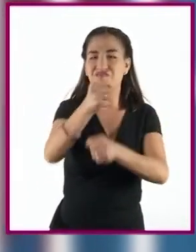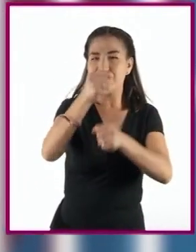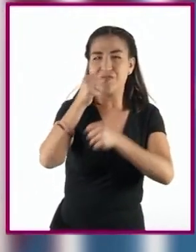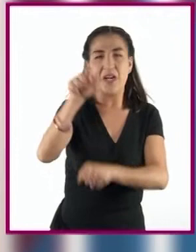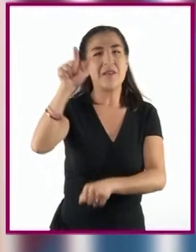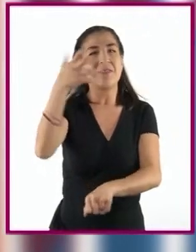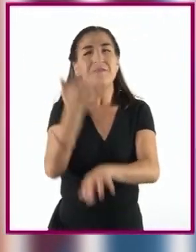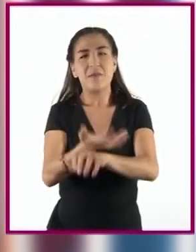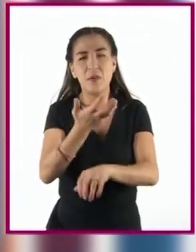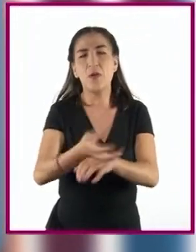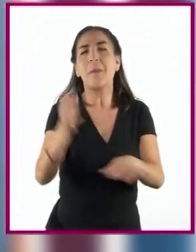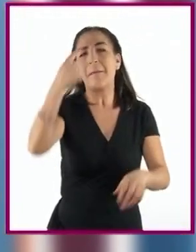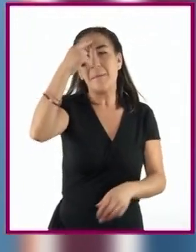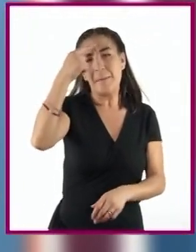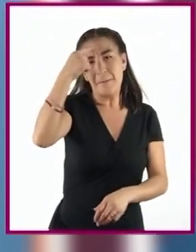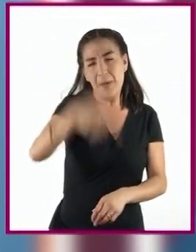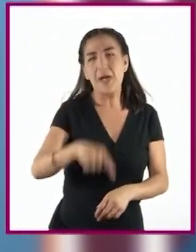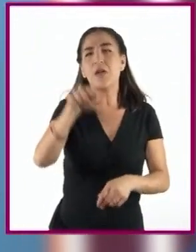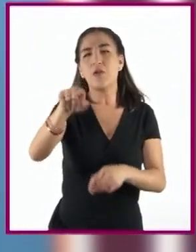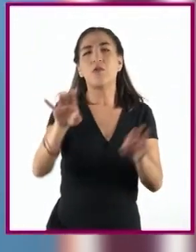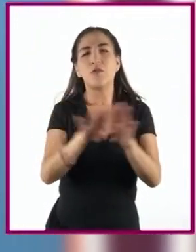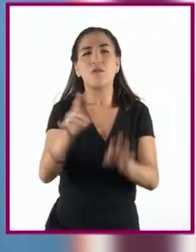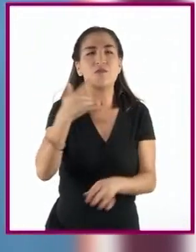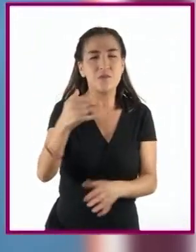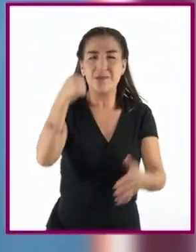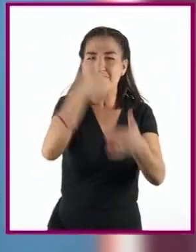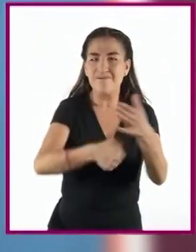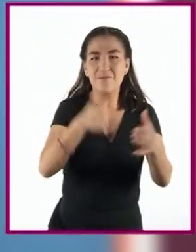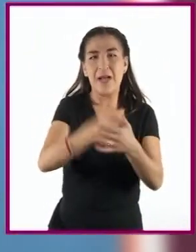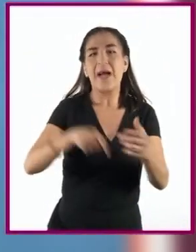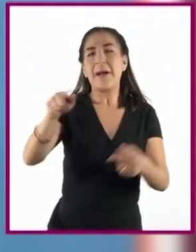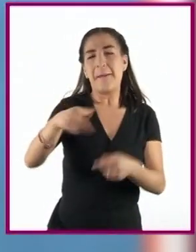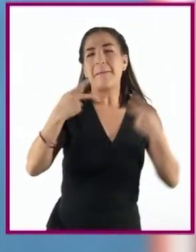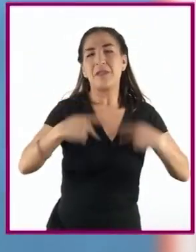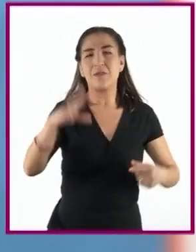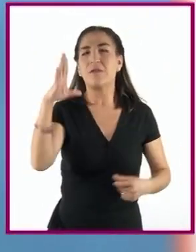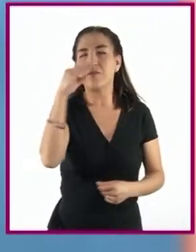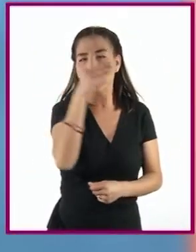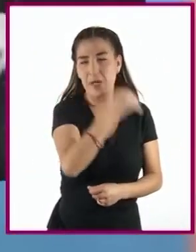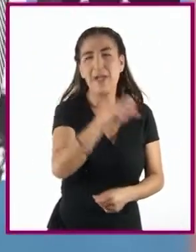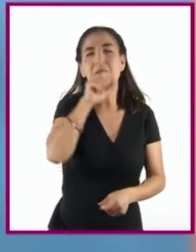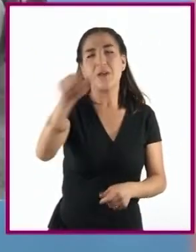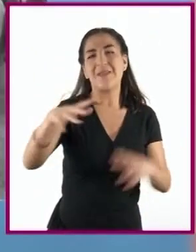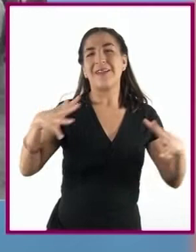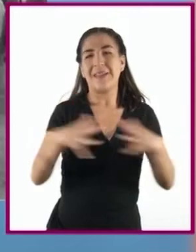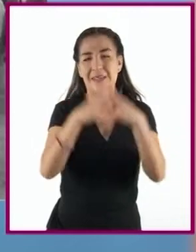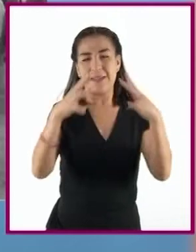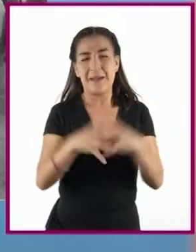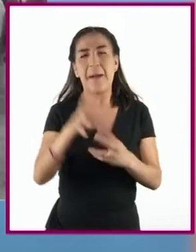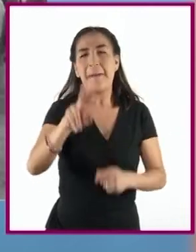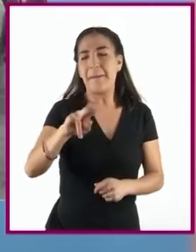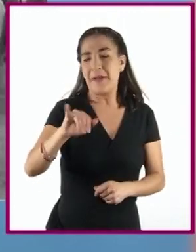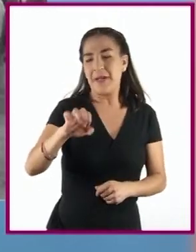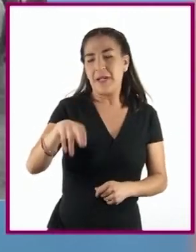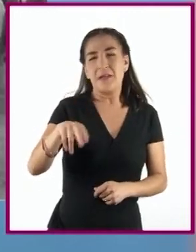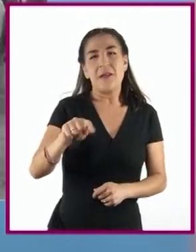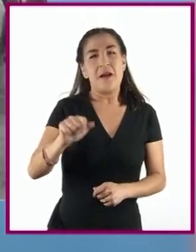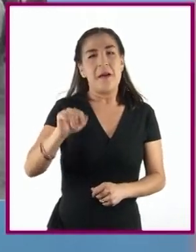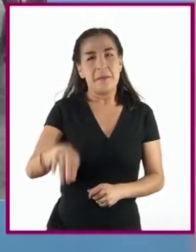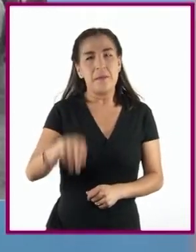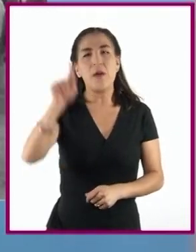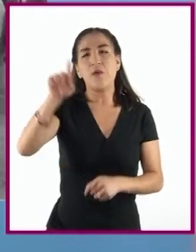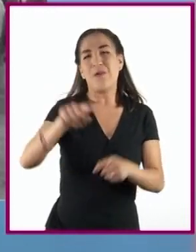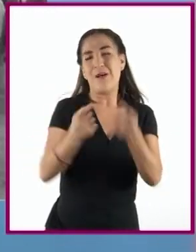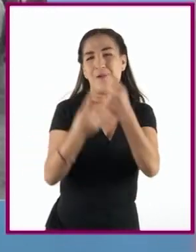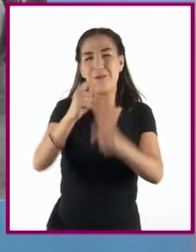América por la lucha por los derechos civiles de los afrodescendientes y contra la guerra de Vietnam. En distintos países de Europa